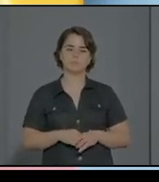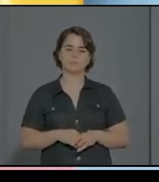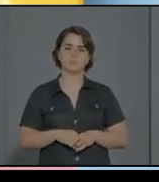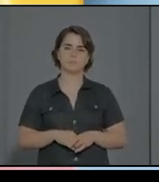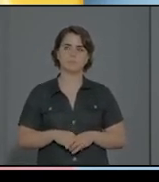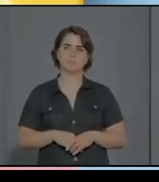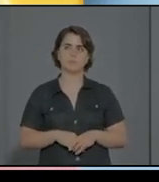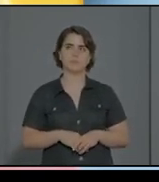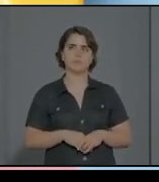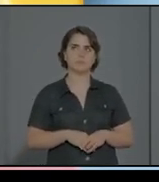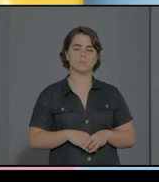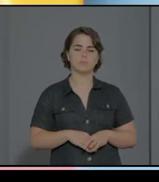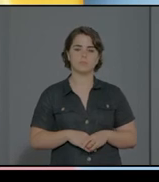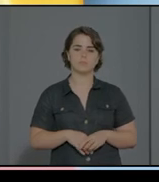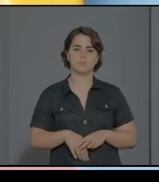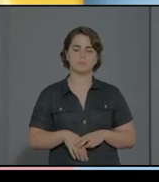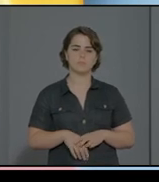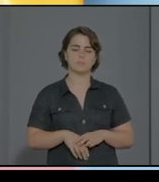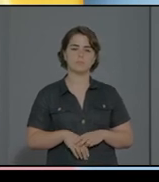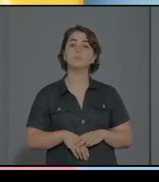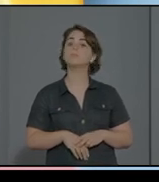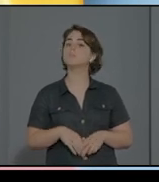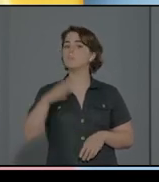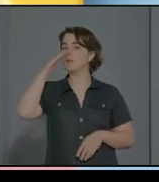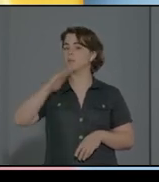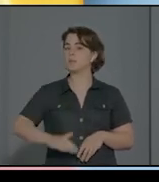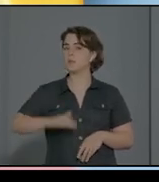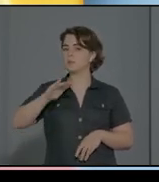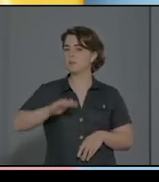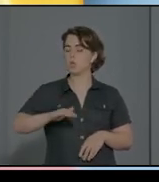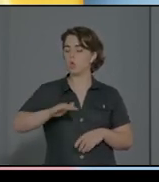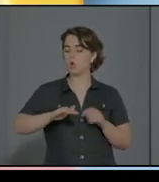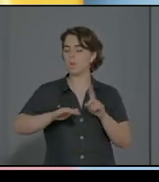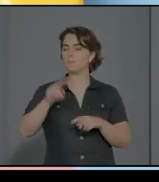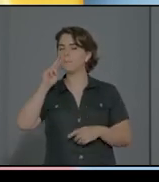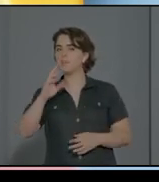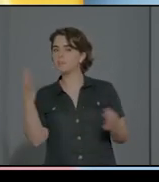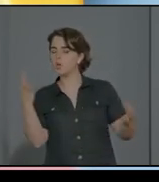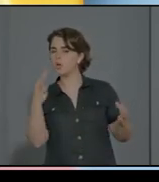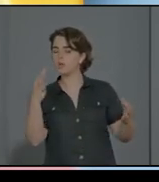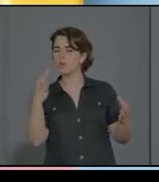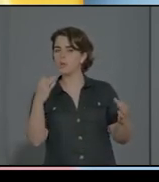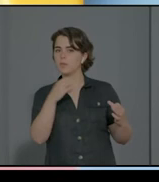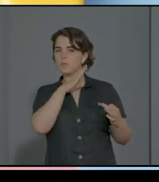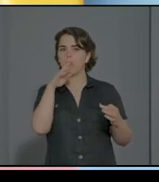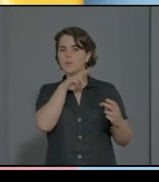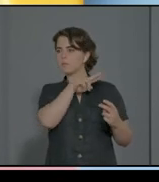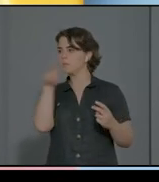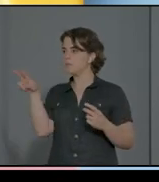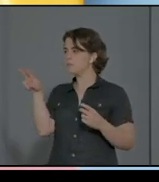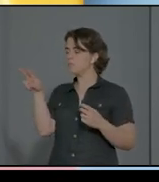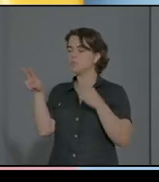El niño, pues, ha visto que el niño miraba a la mamá y aprovecha